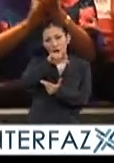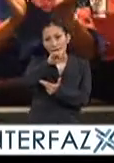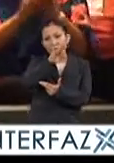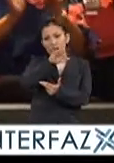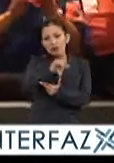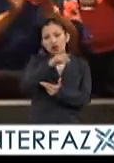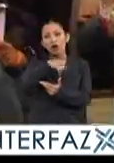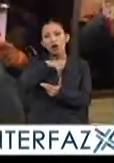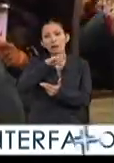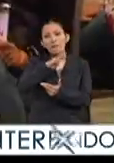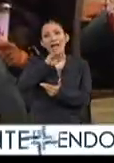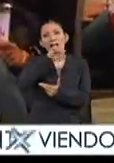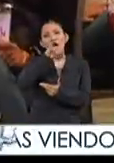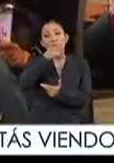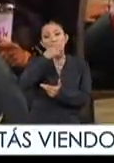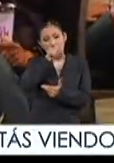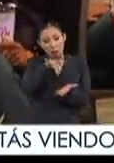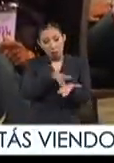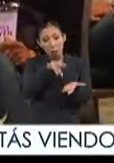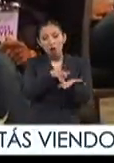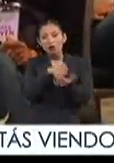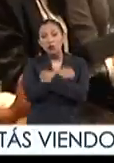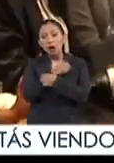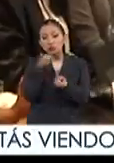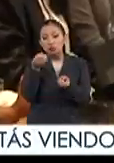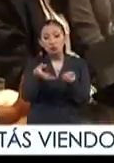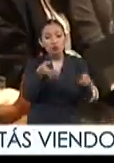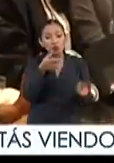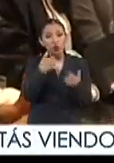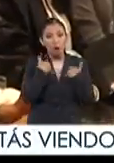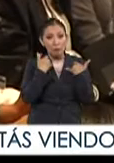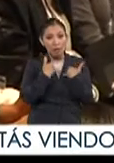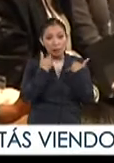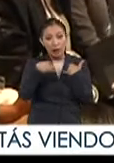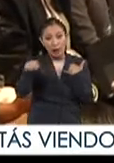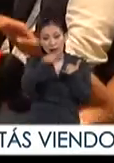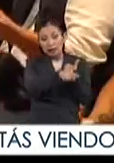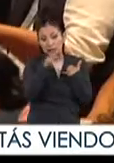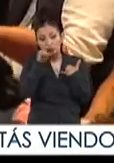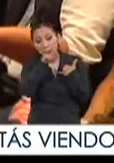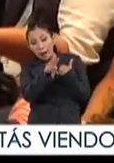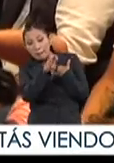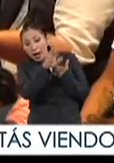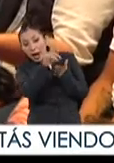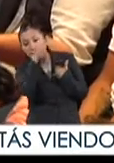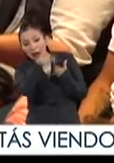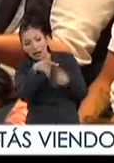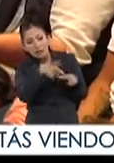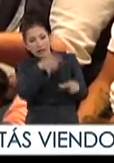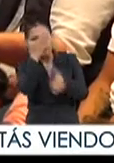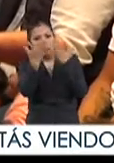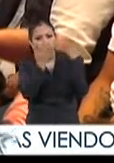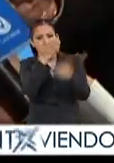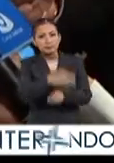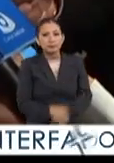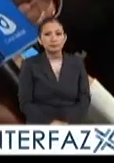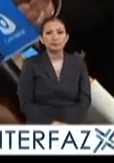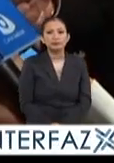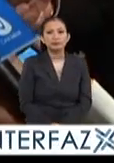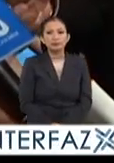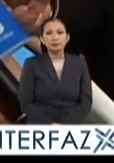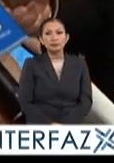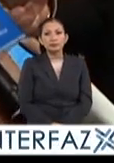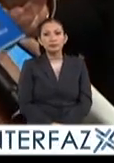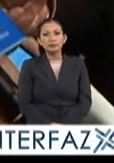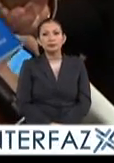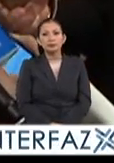Javier García Bejos, destacó los apoyos educativos que se han brindado a los jóvenes, destacando las becas para que continúen sus estudios. Uno